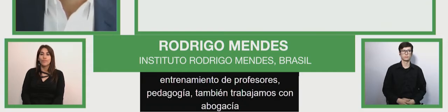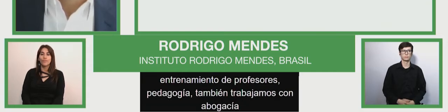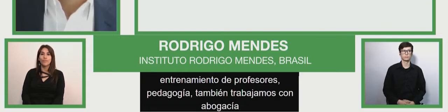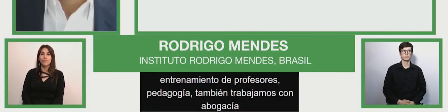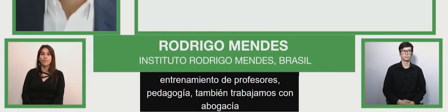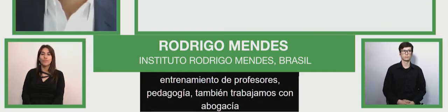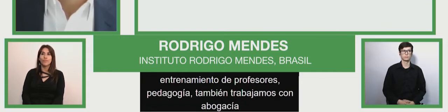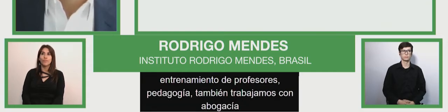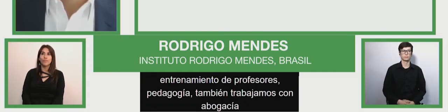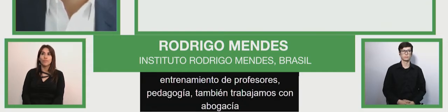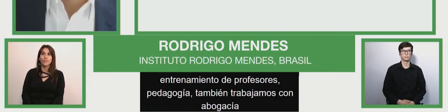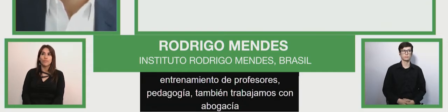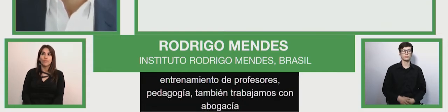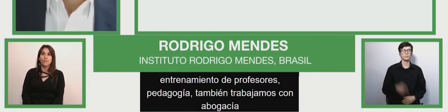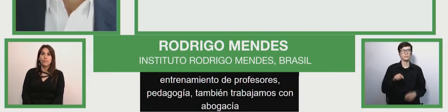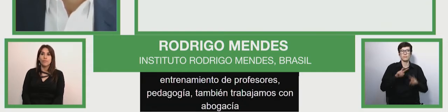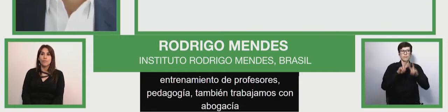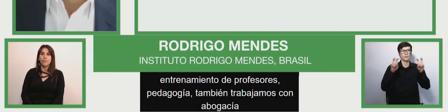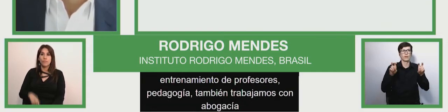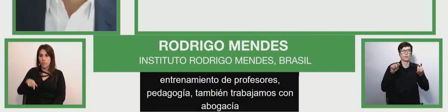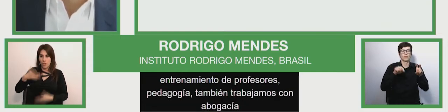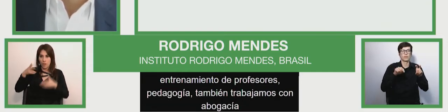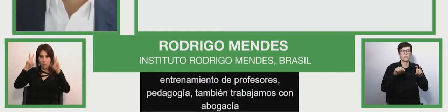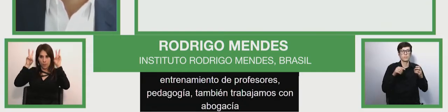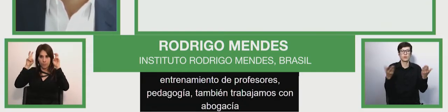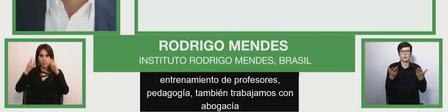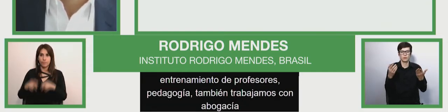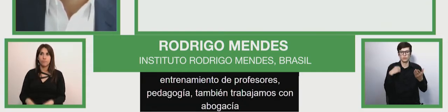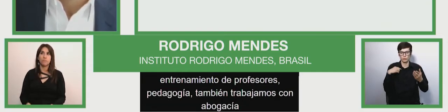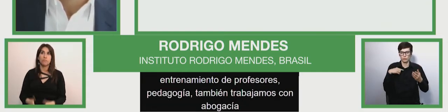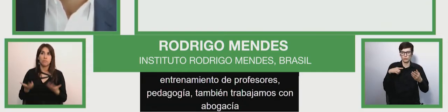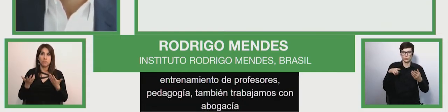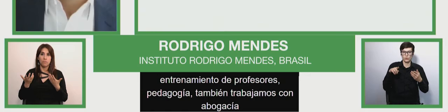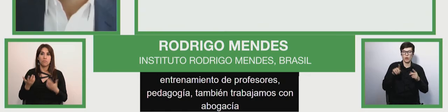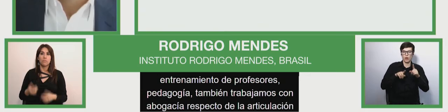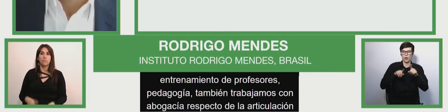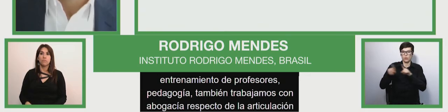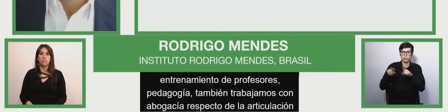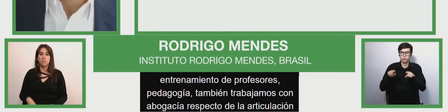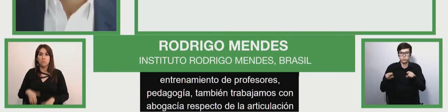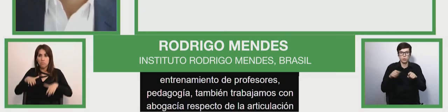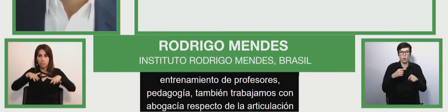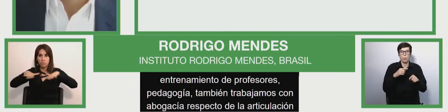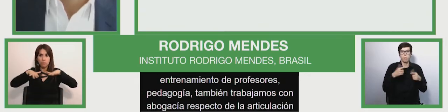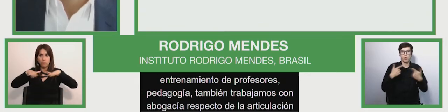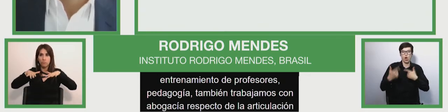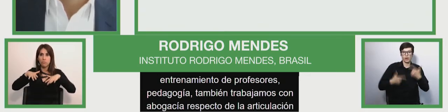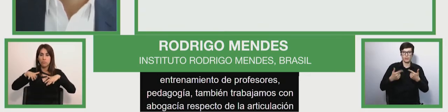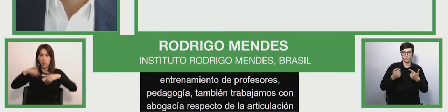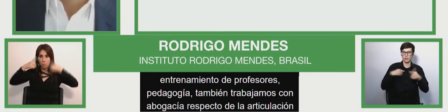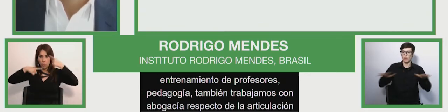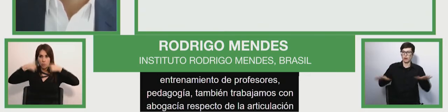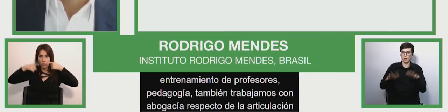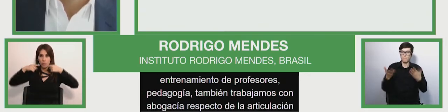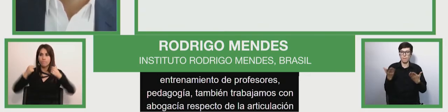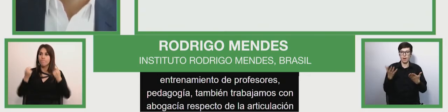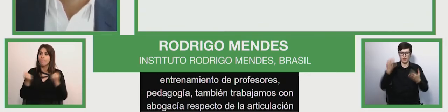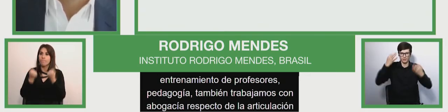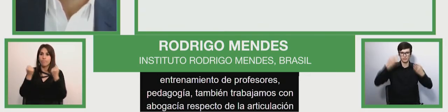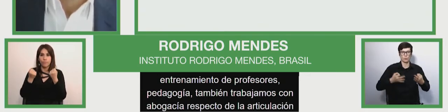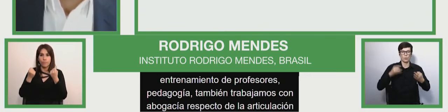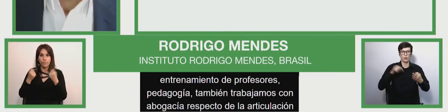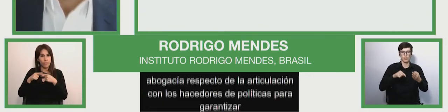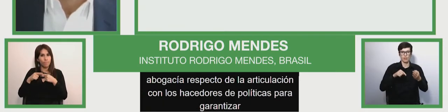respecto de la articulación con los hacedores de políticas para garantizar que esta agenda está